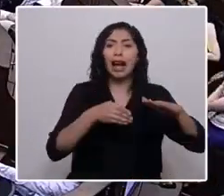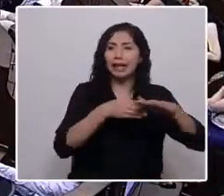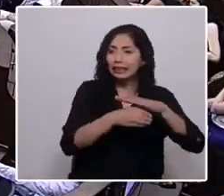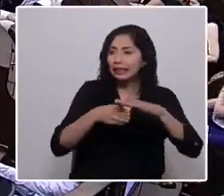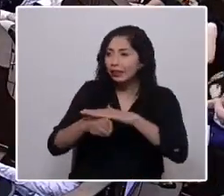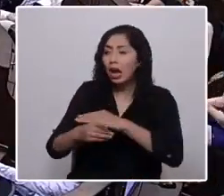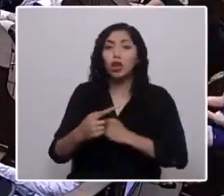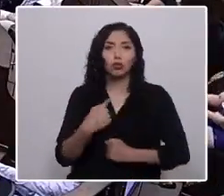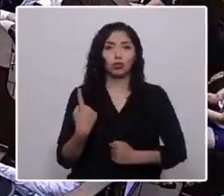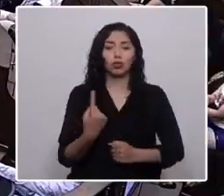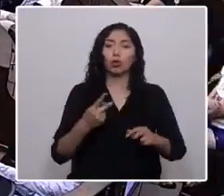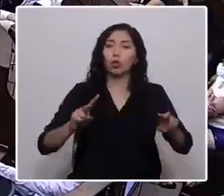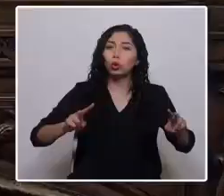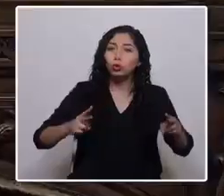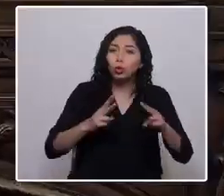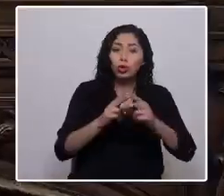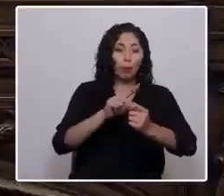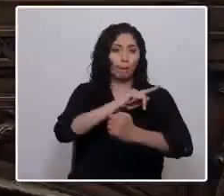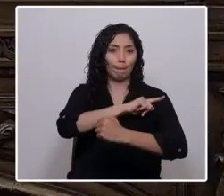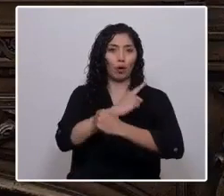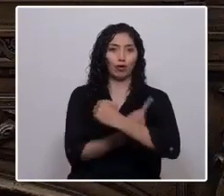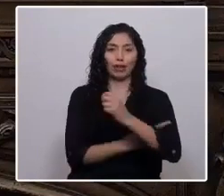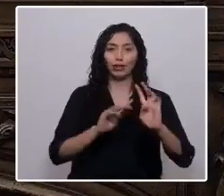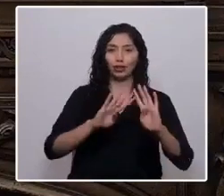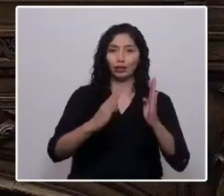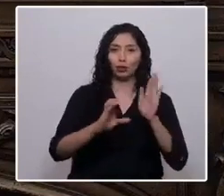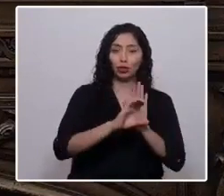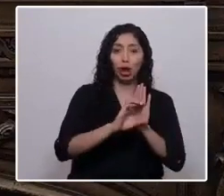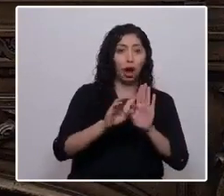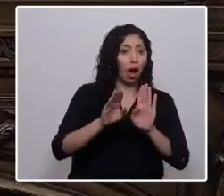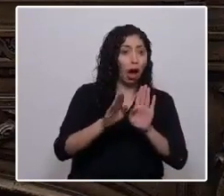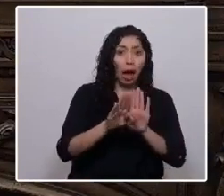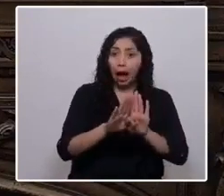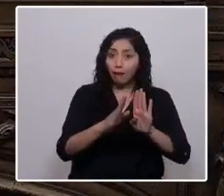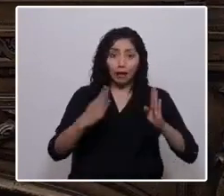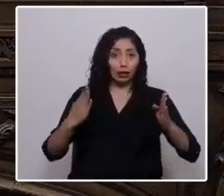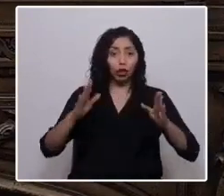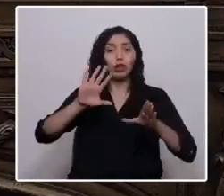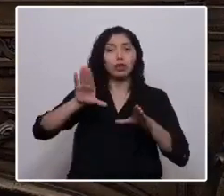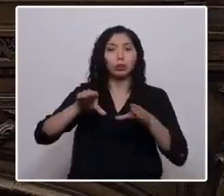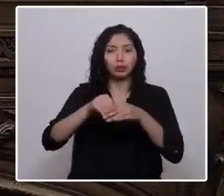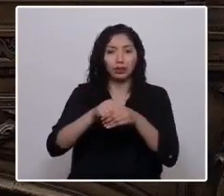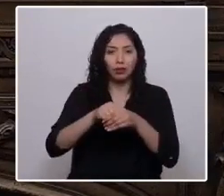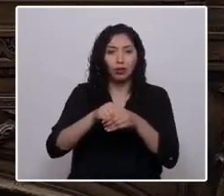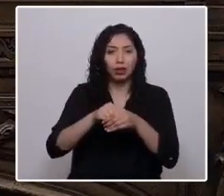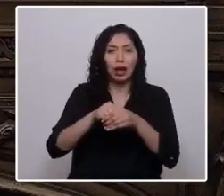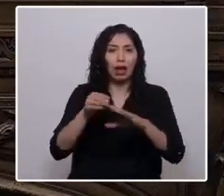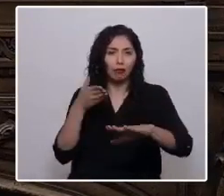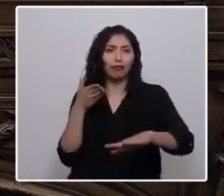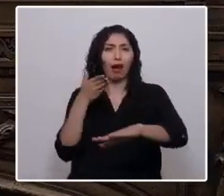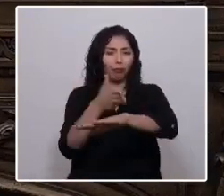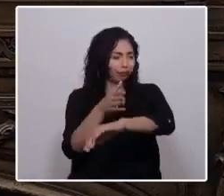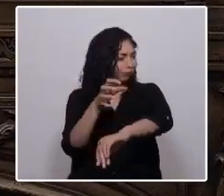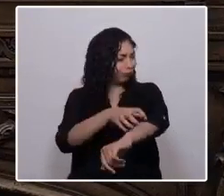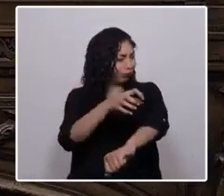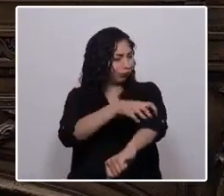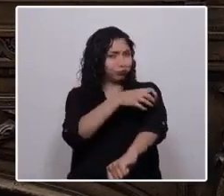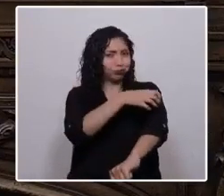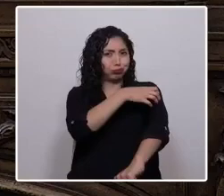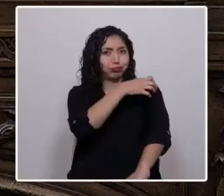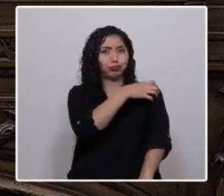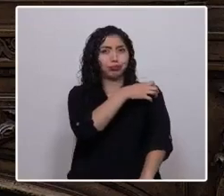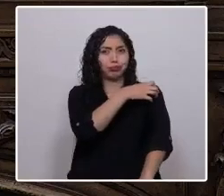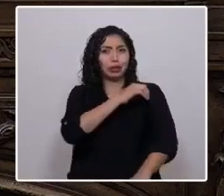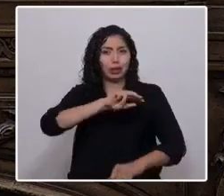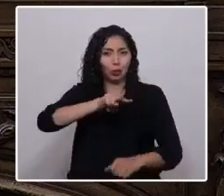estamos construyendo un poder constituyente abierto e inclusivo que llegará a cada rincón de nuestro país y que además